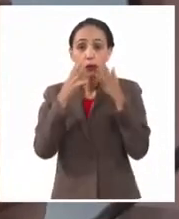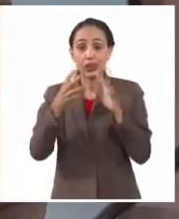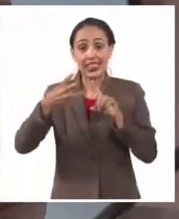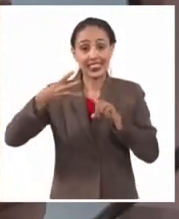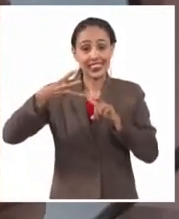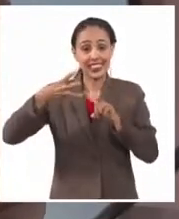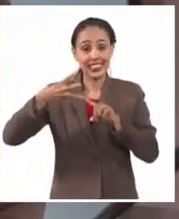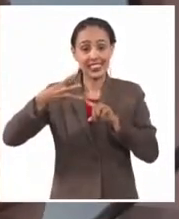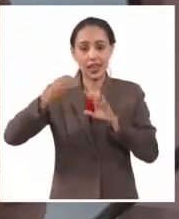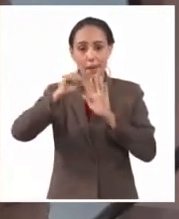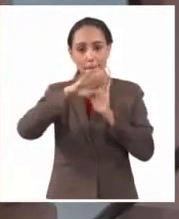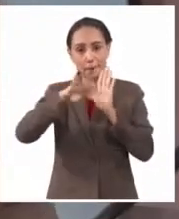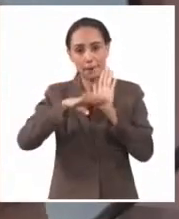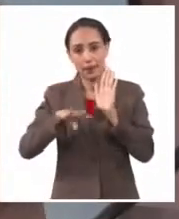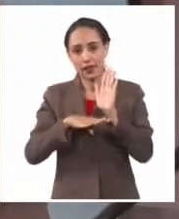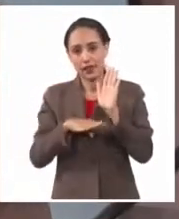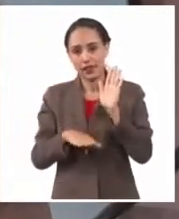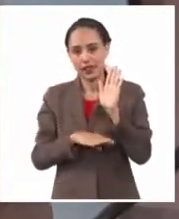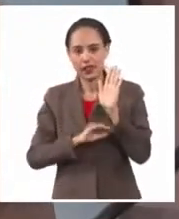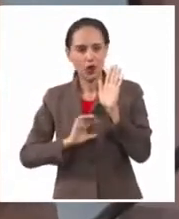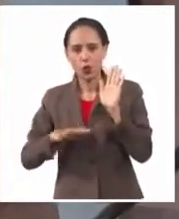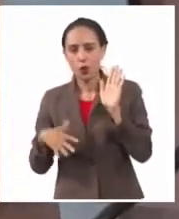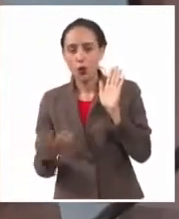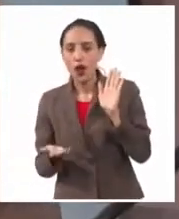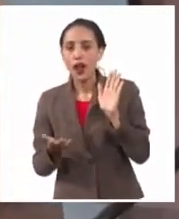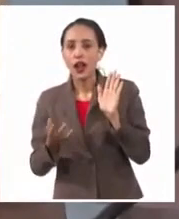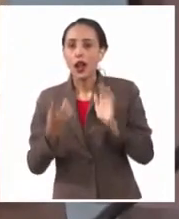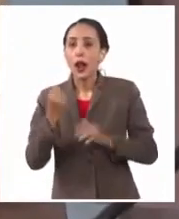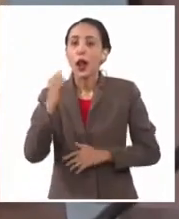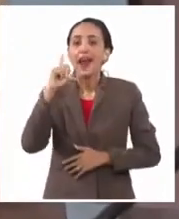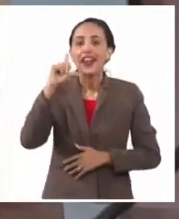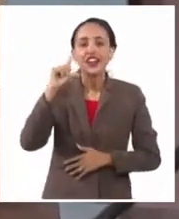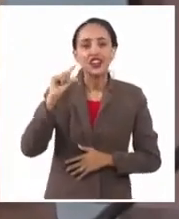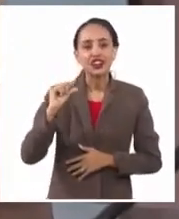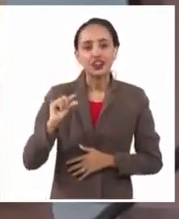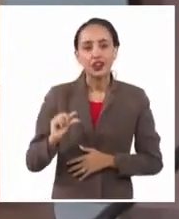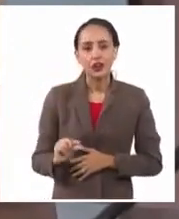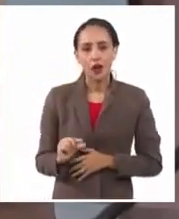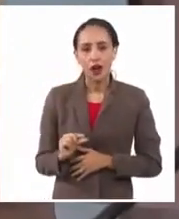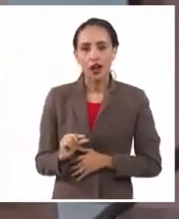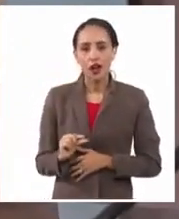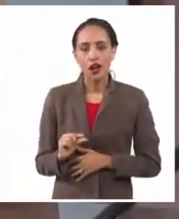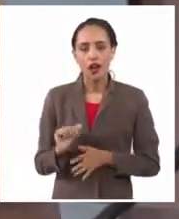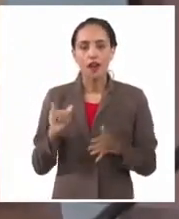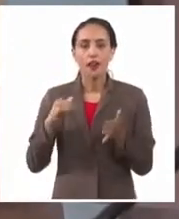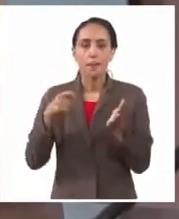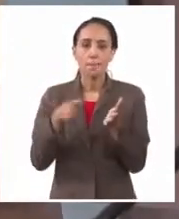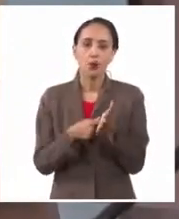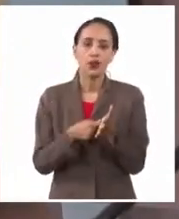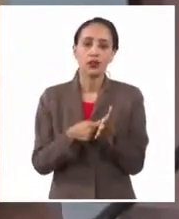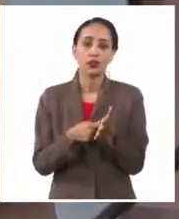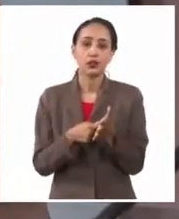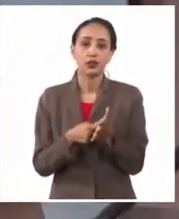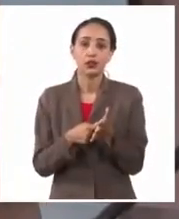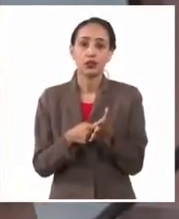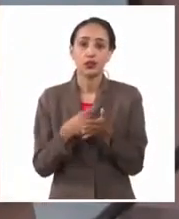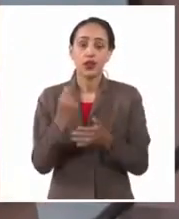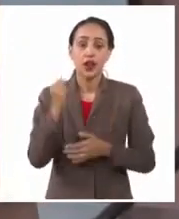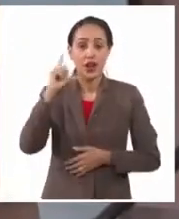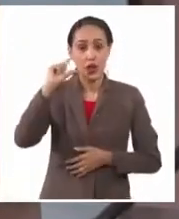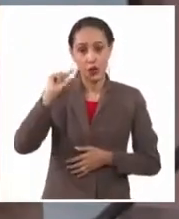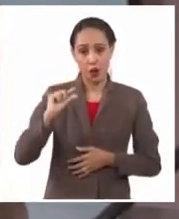medida que se dispone en esta norma es que hay una rebaja importante entonces del arancel de aduana a pagar por los